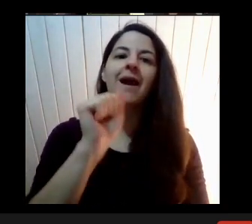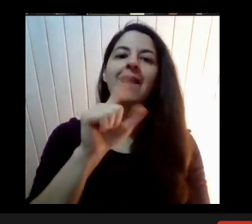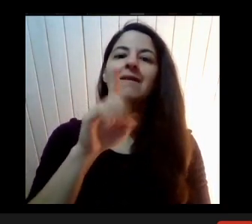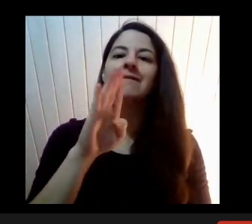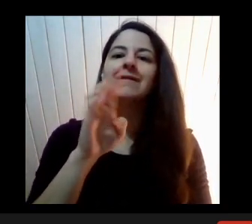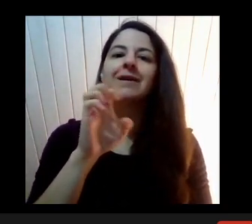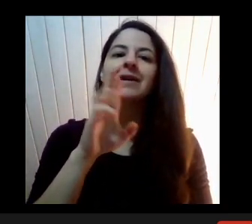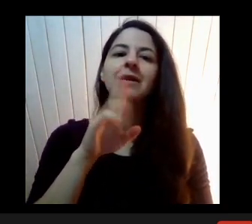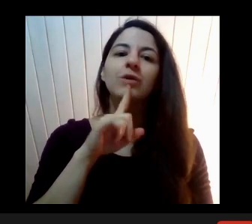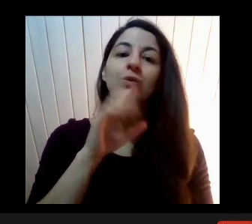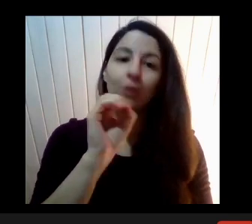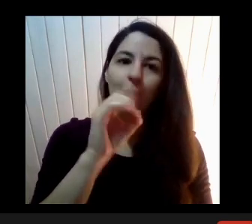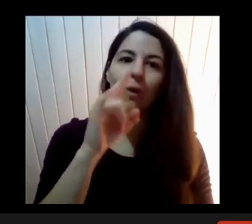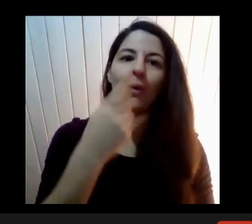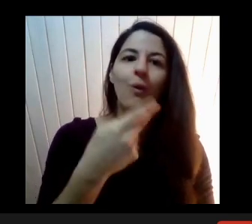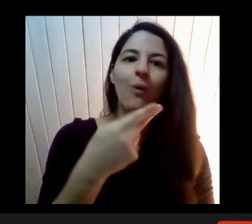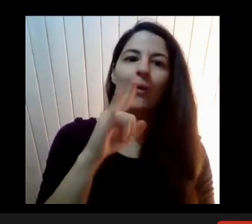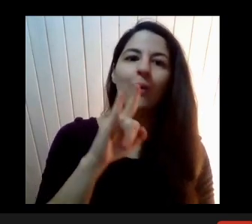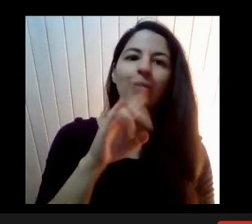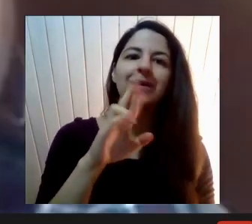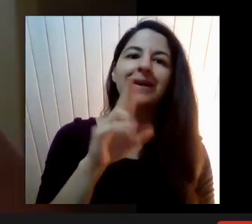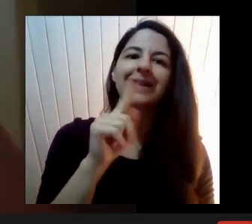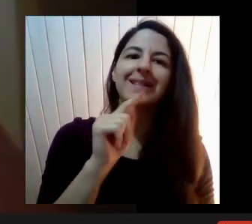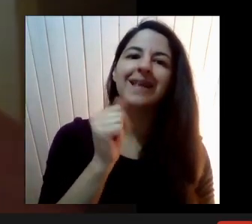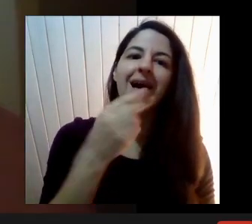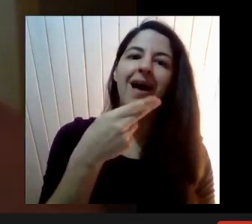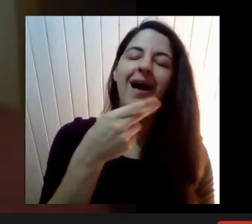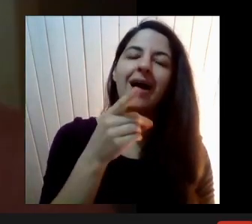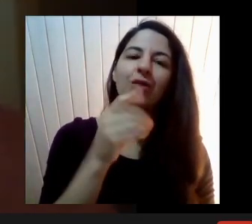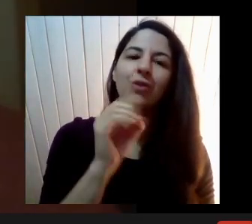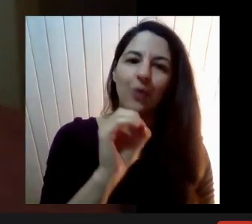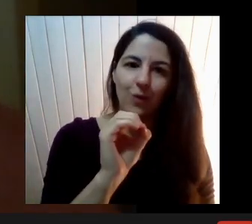Bueno, Rosario, ahí nos irá contando Está